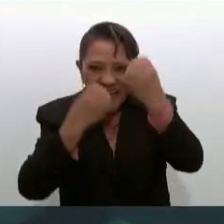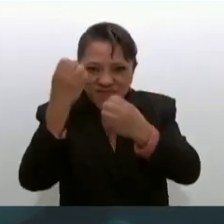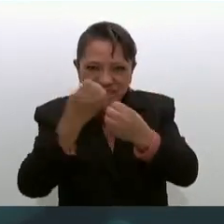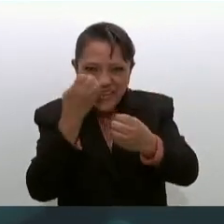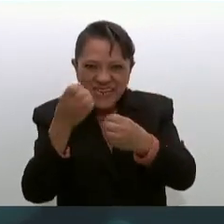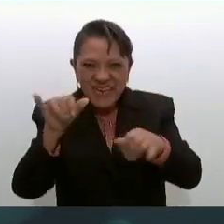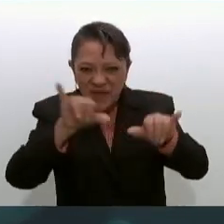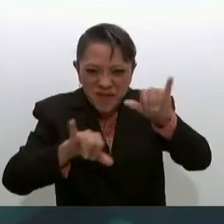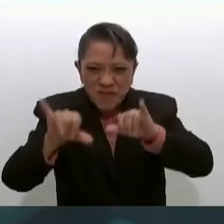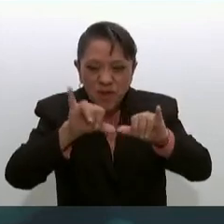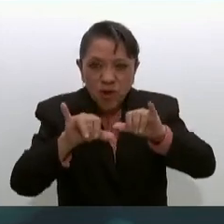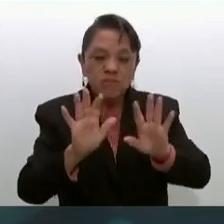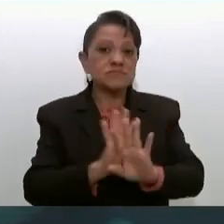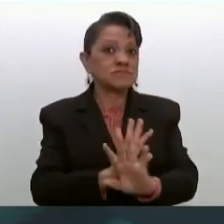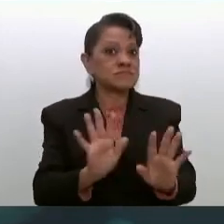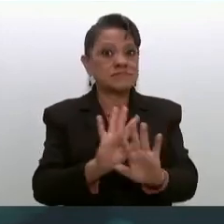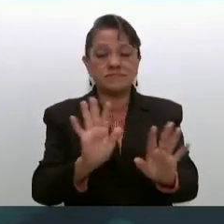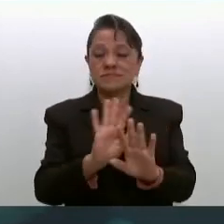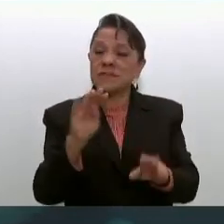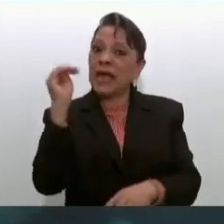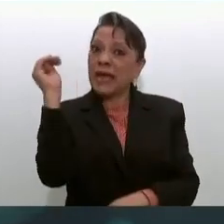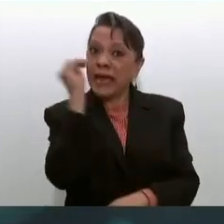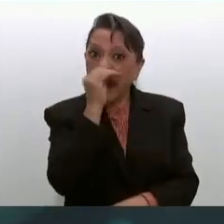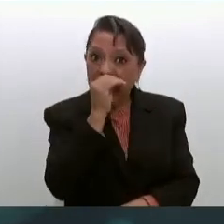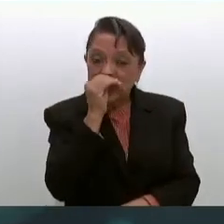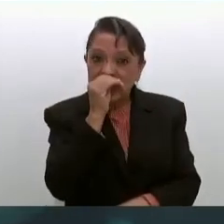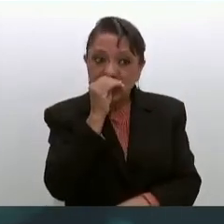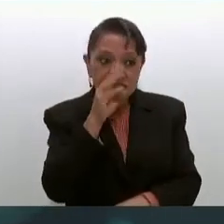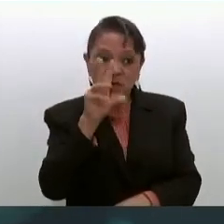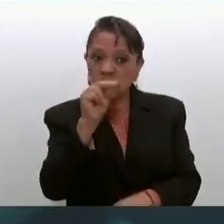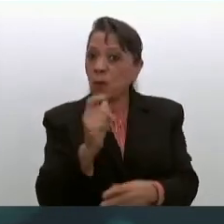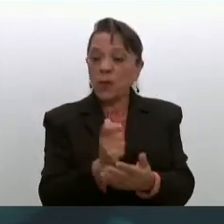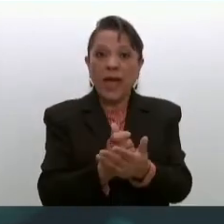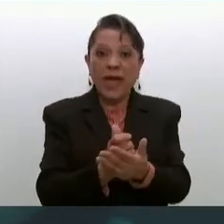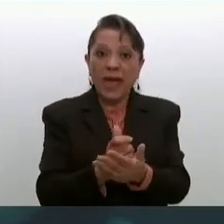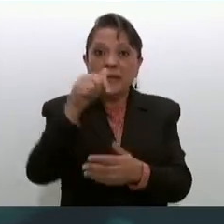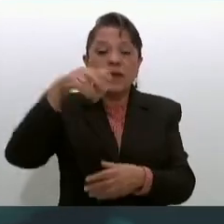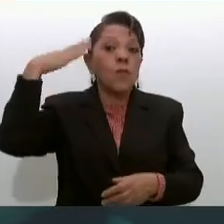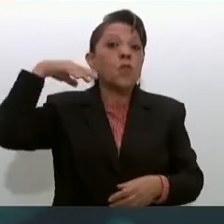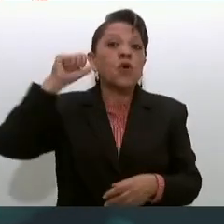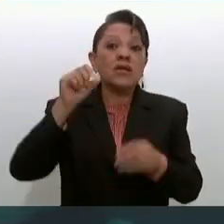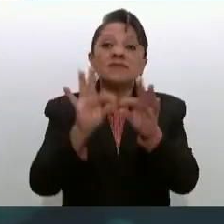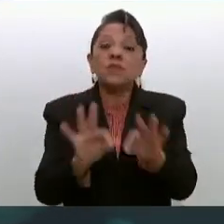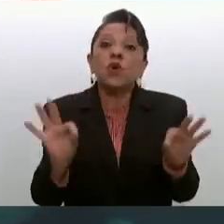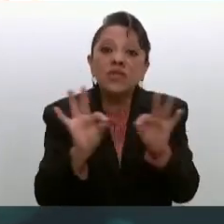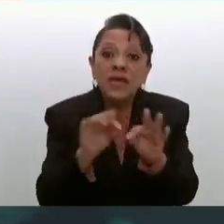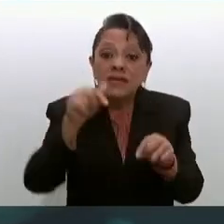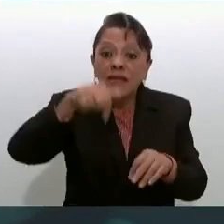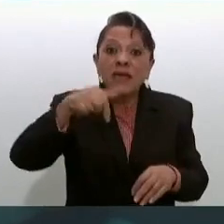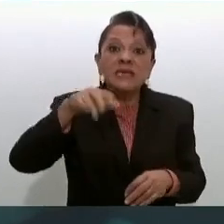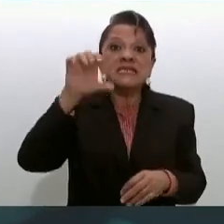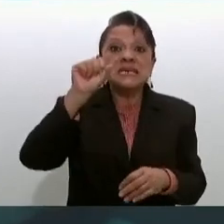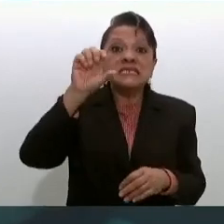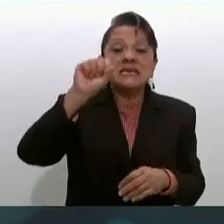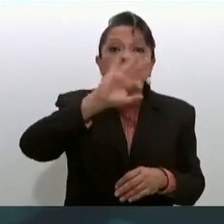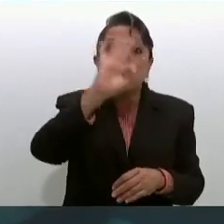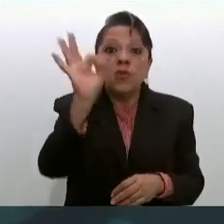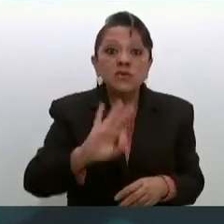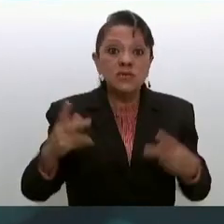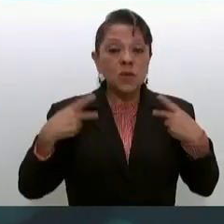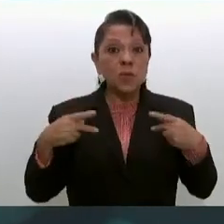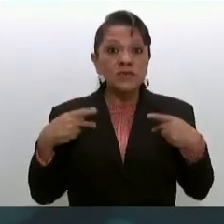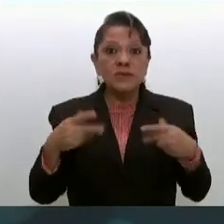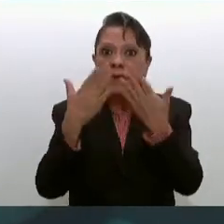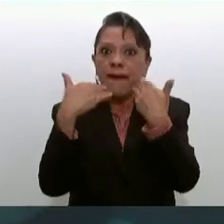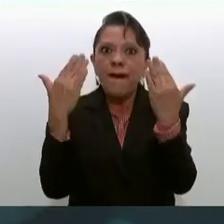humano a la salud. Y en Morelos esto es muy importante, porque 60 por ciento de la población de todo el estado no tiene IMSS,